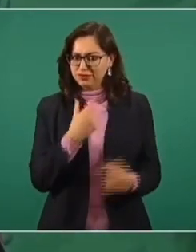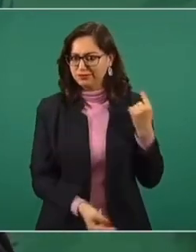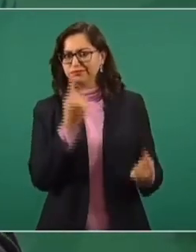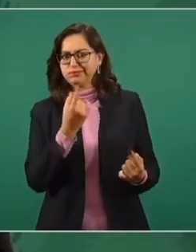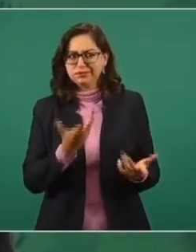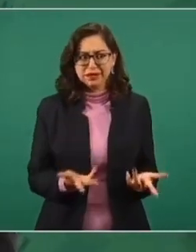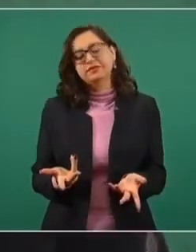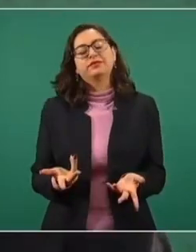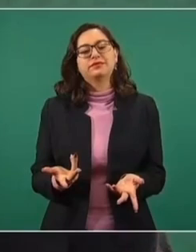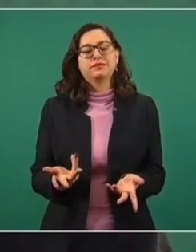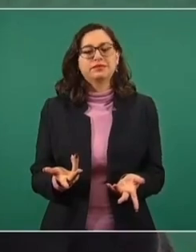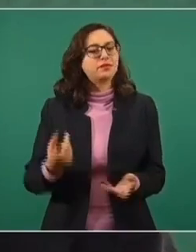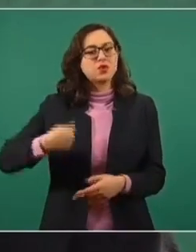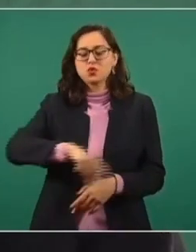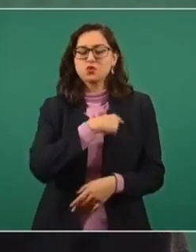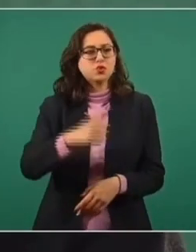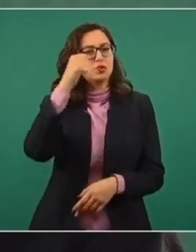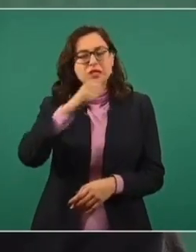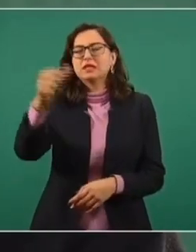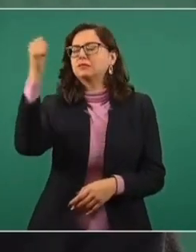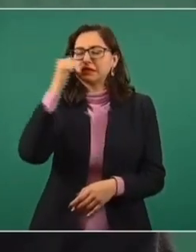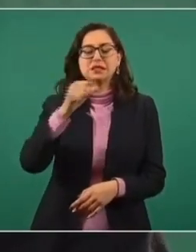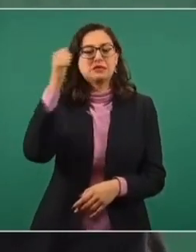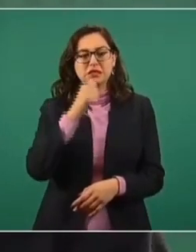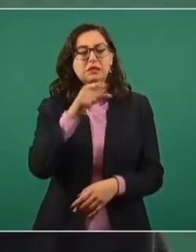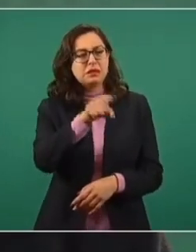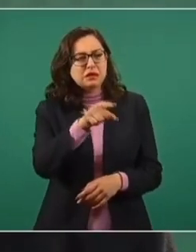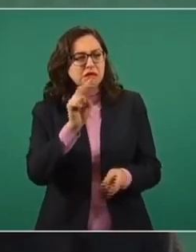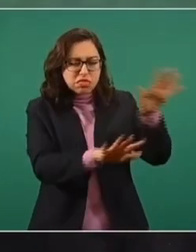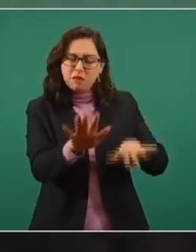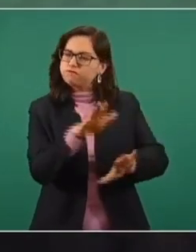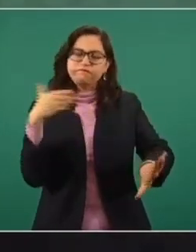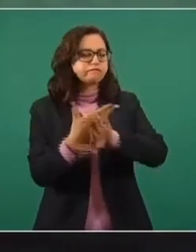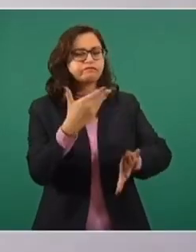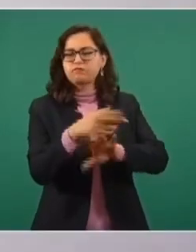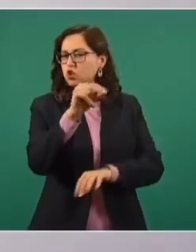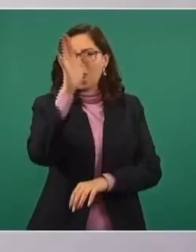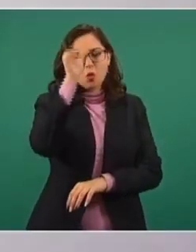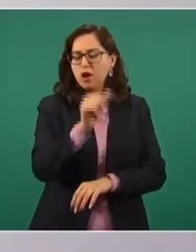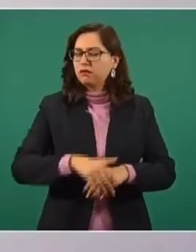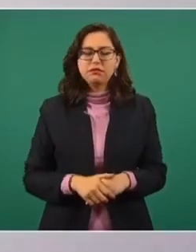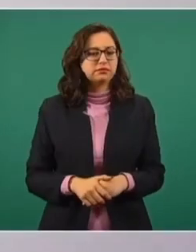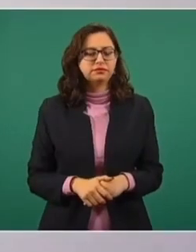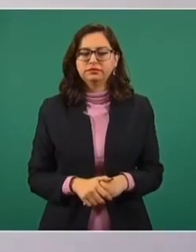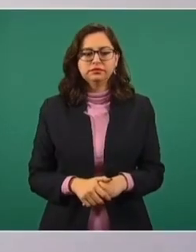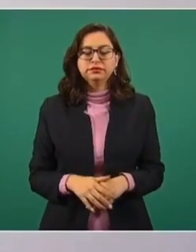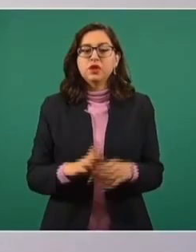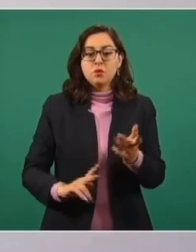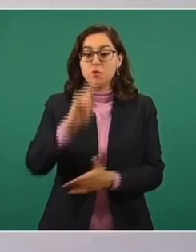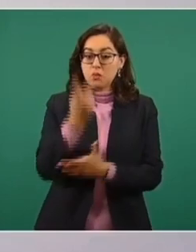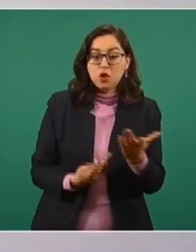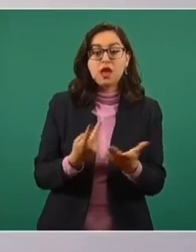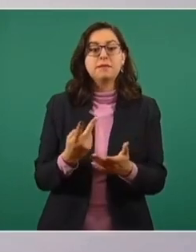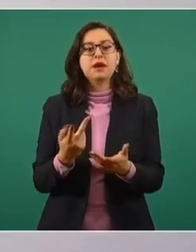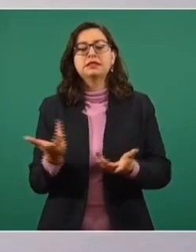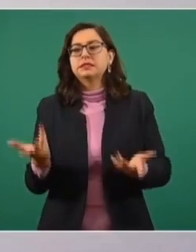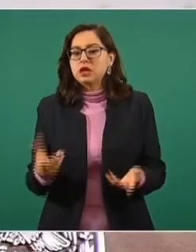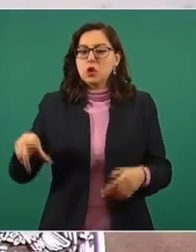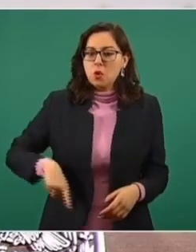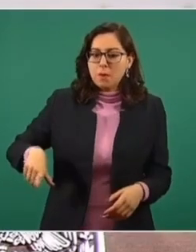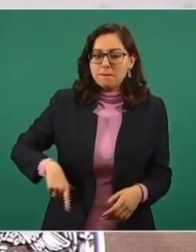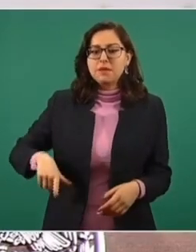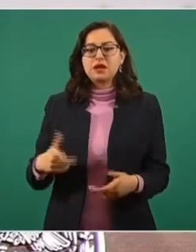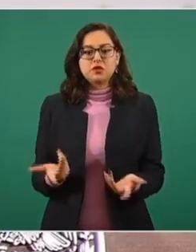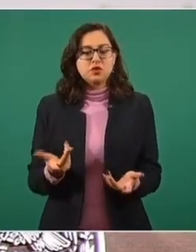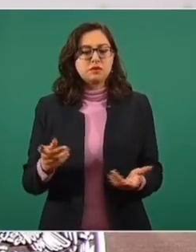Que nos comparen y por convicción nos vamos a seguir oponiendo a la manipulación, al uso de los programas sociales, de las acciones del